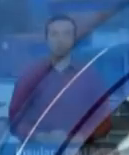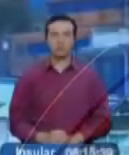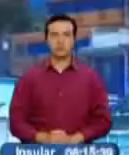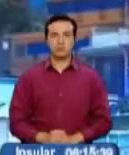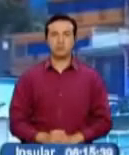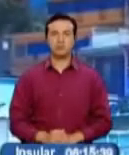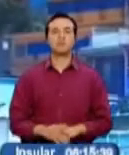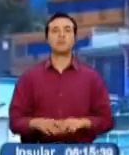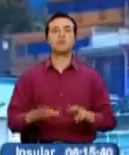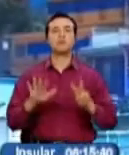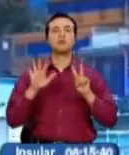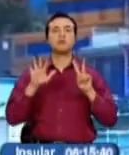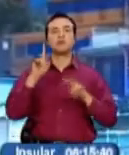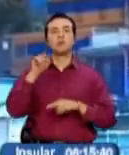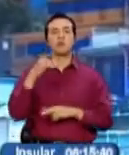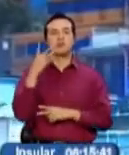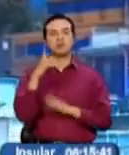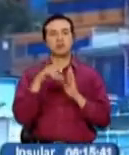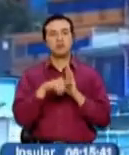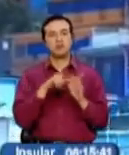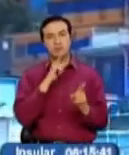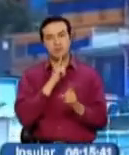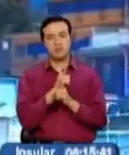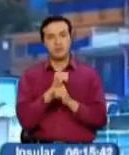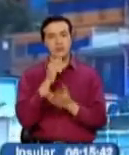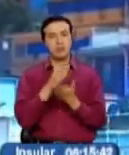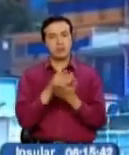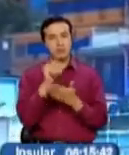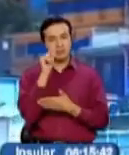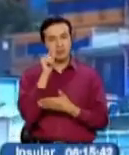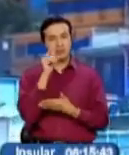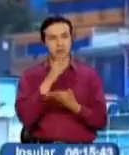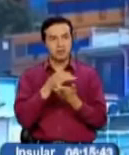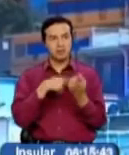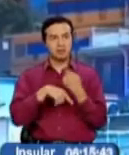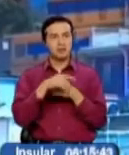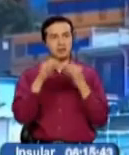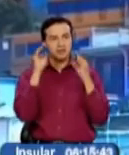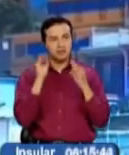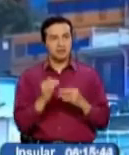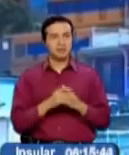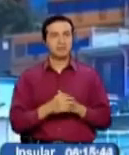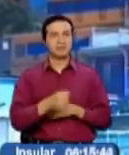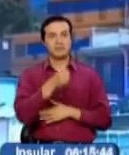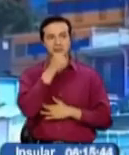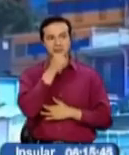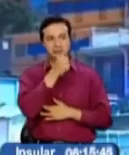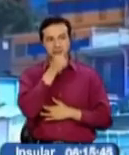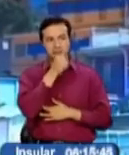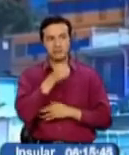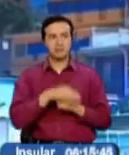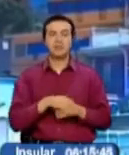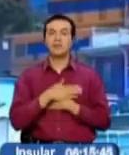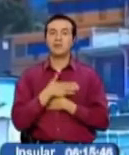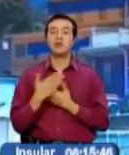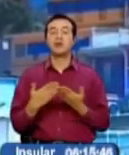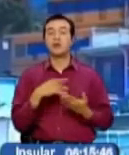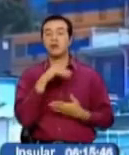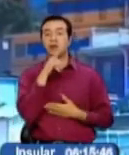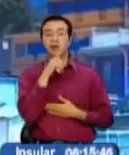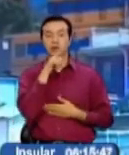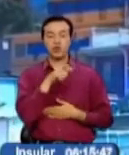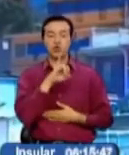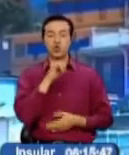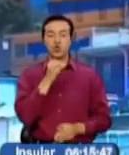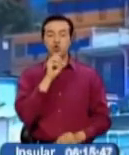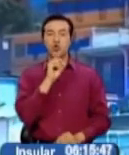7 de la mañana, 15 minutos y se los dije, no pasaría mucho tiempo para la siguiente entrevista. Bueno, le damos la bienvenida entonces a